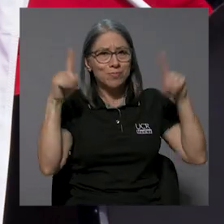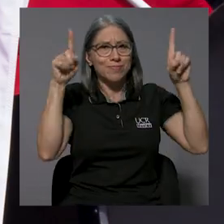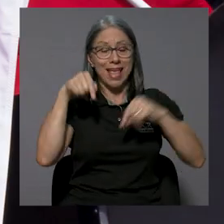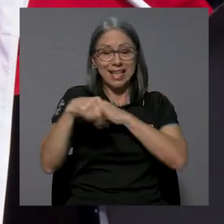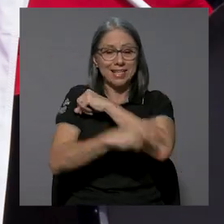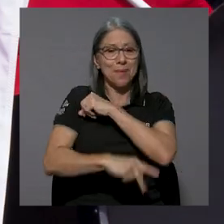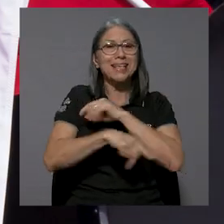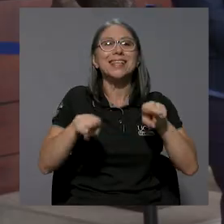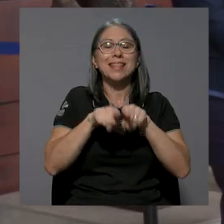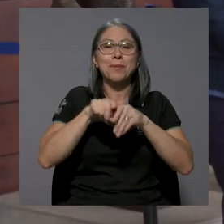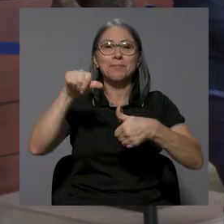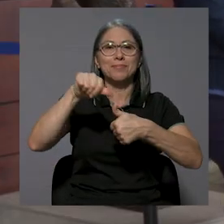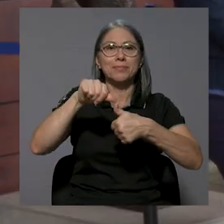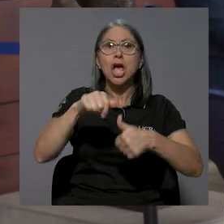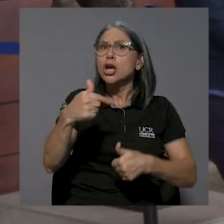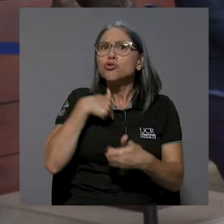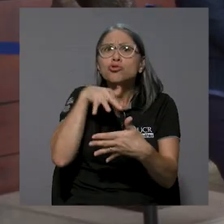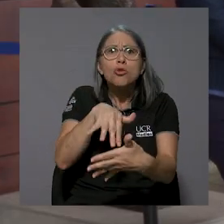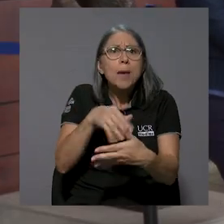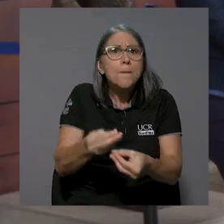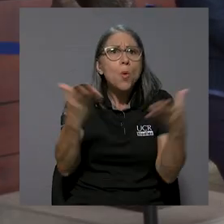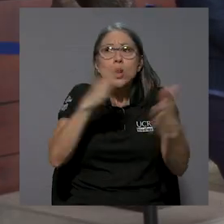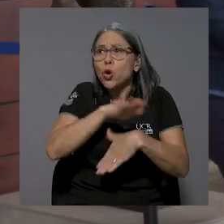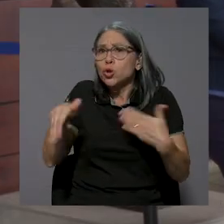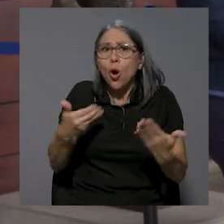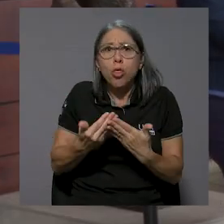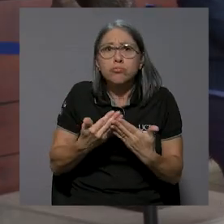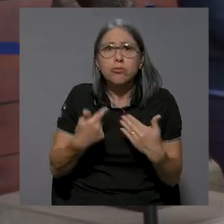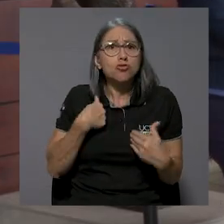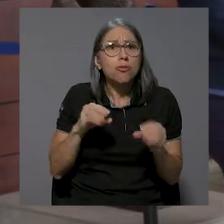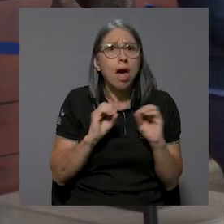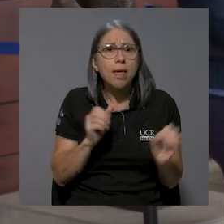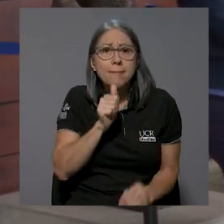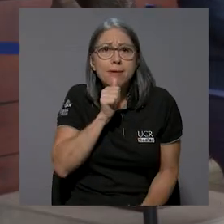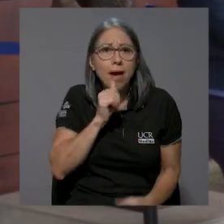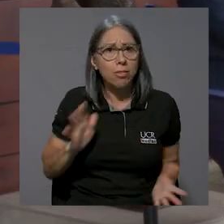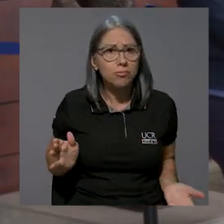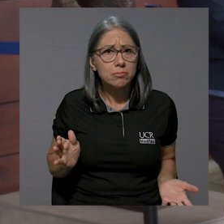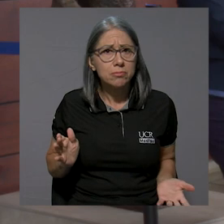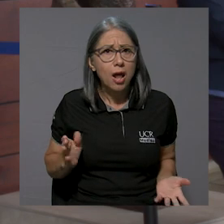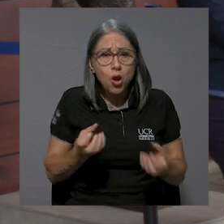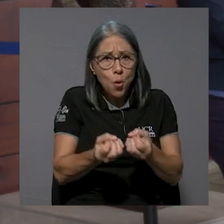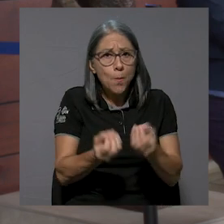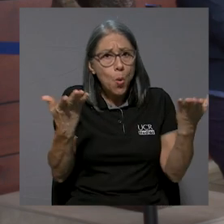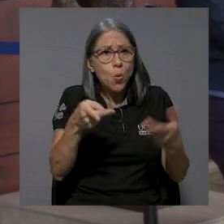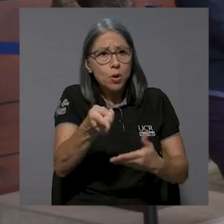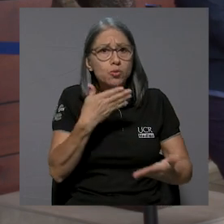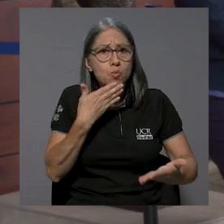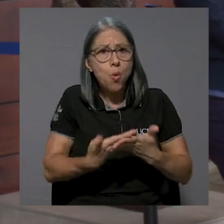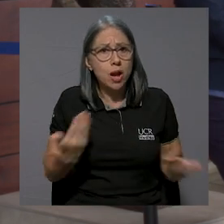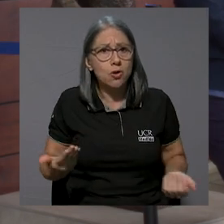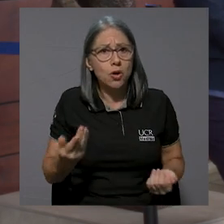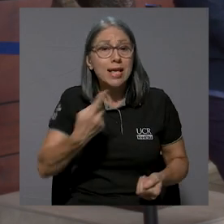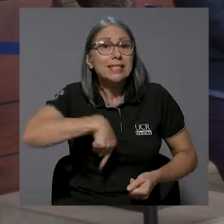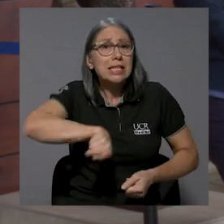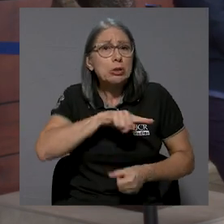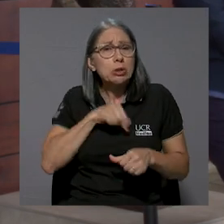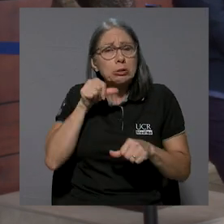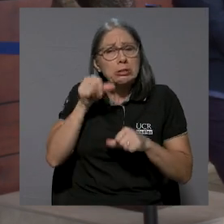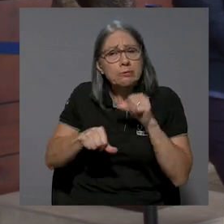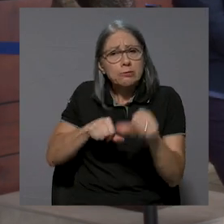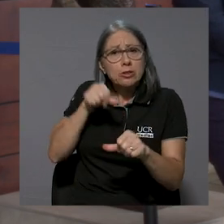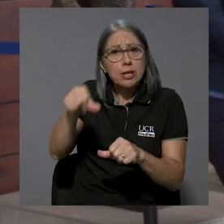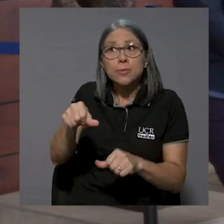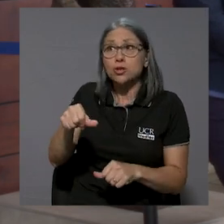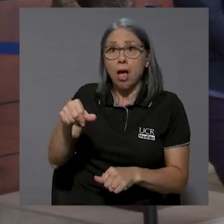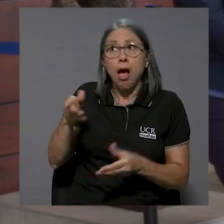país y en la región. Yo fui todo público, yo nunca fui nada privado. Lo público es bueno, si le ponemos el esfuerzo al